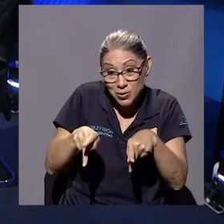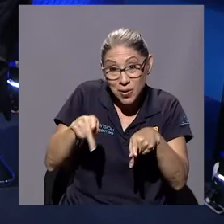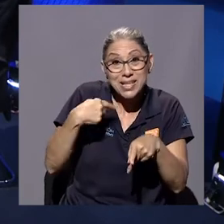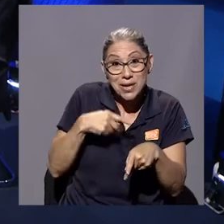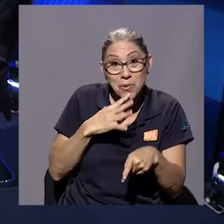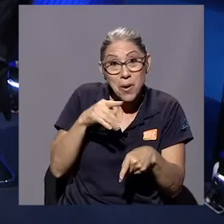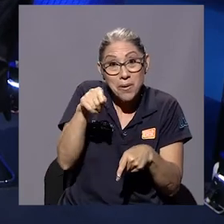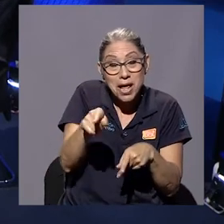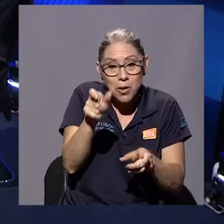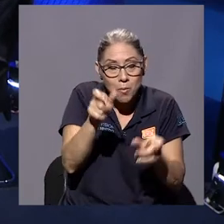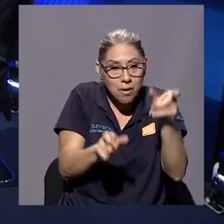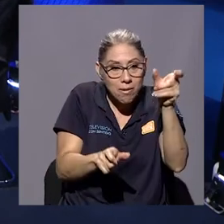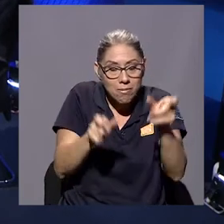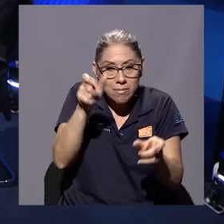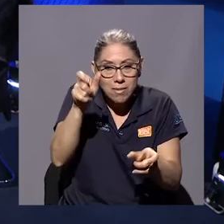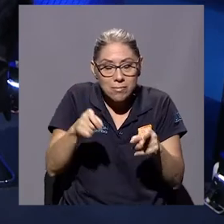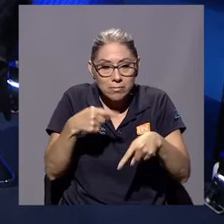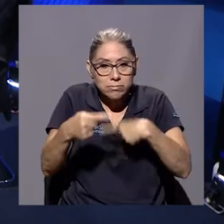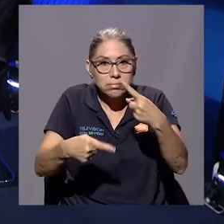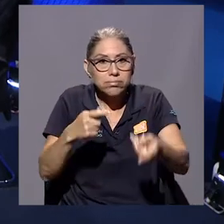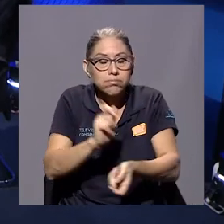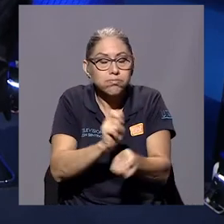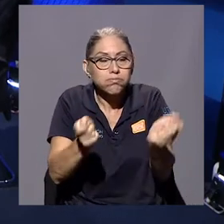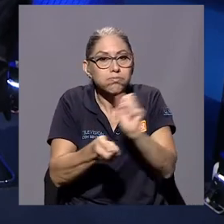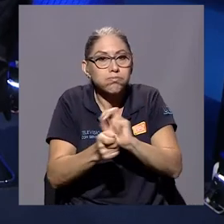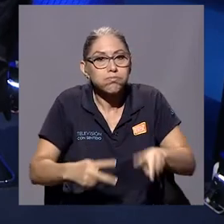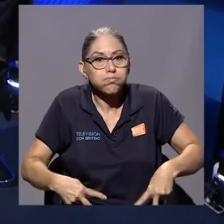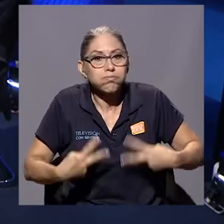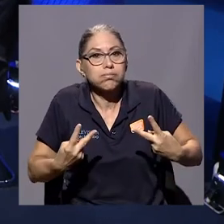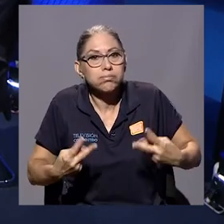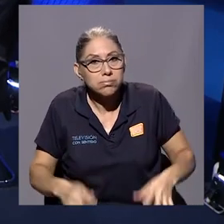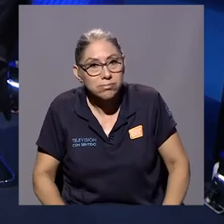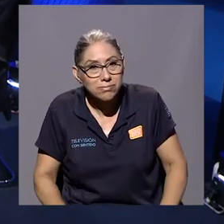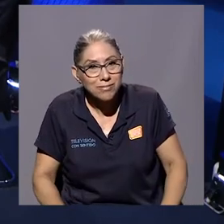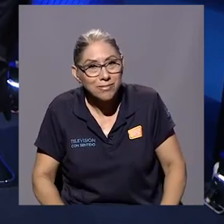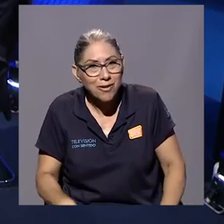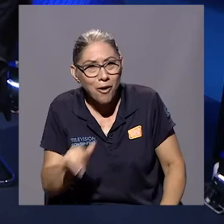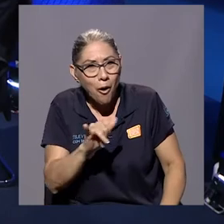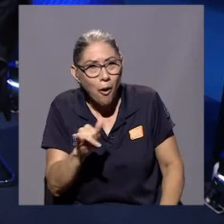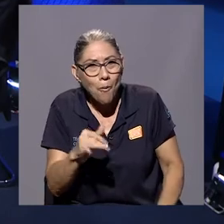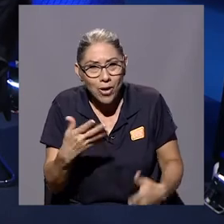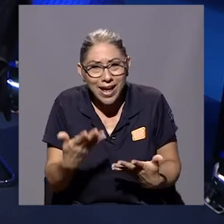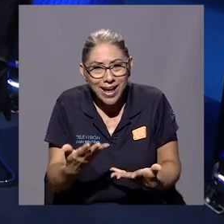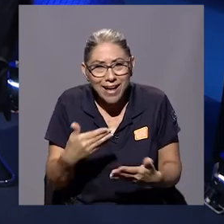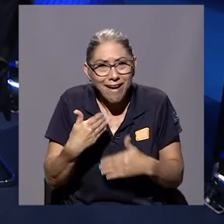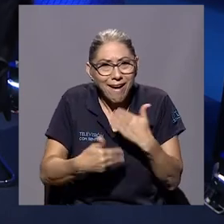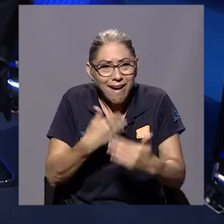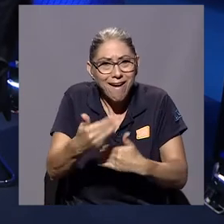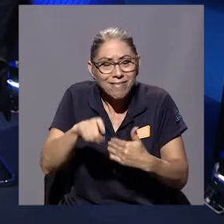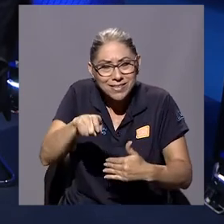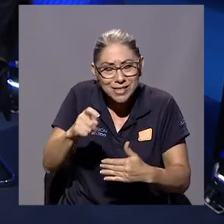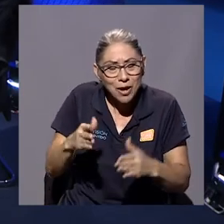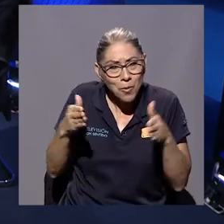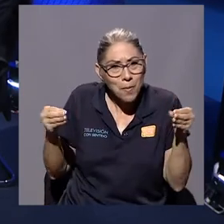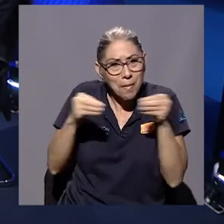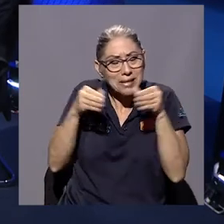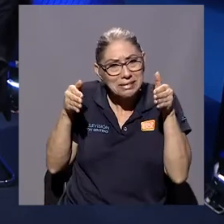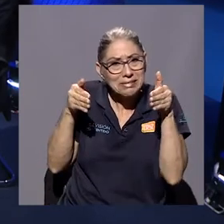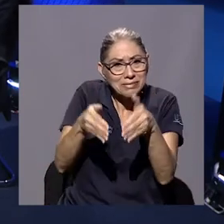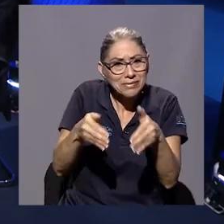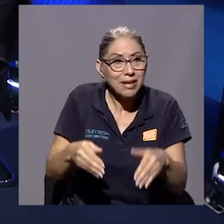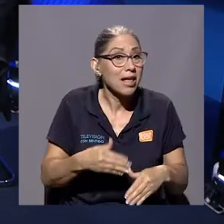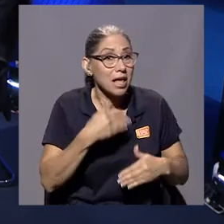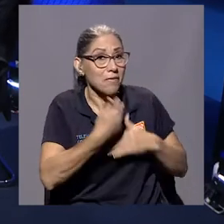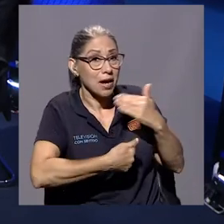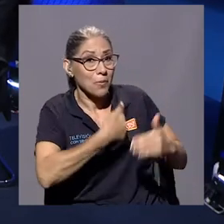entonces como que le van demandando a uno como más protagonismo, oiga, yo estoy aquí, déjame más pelota. Y van evolucionando además los personajes.